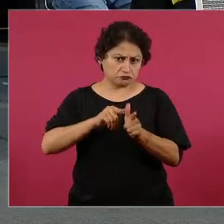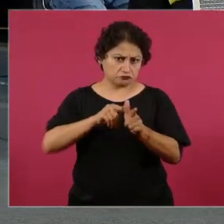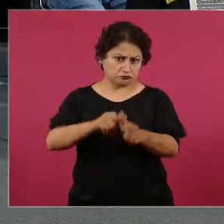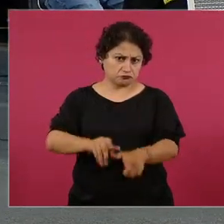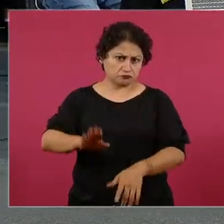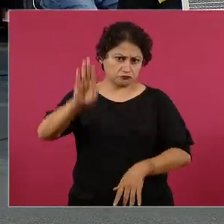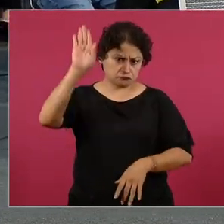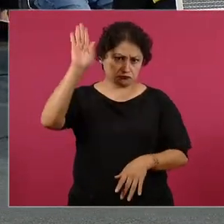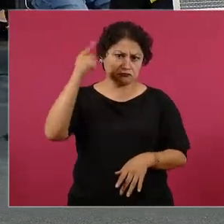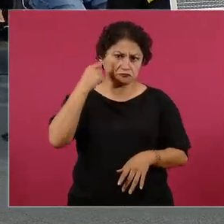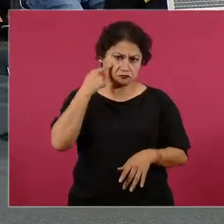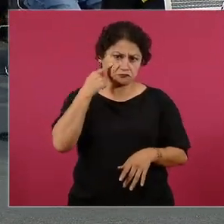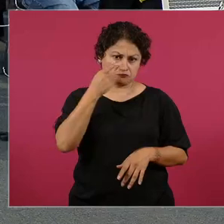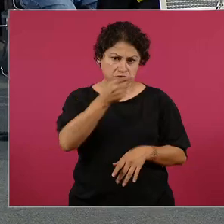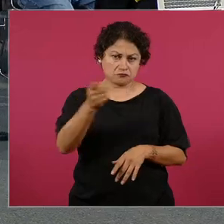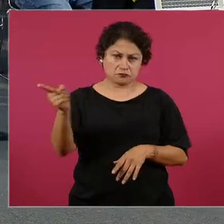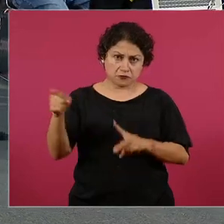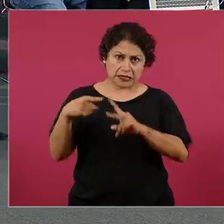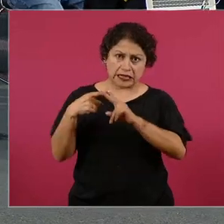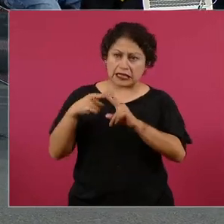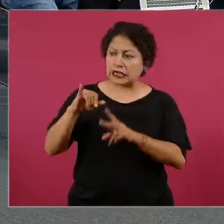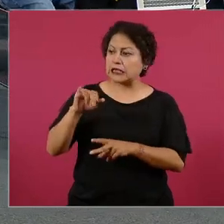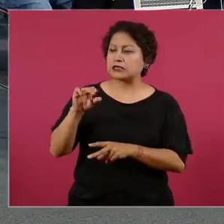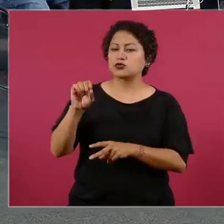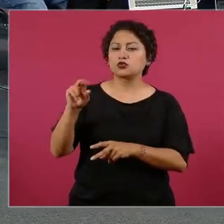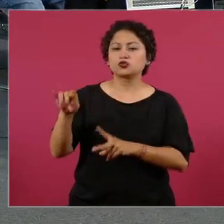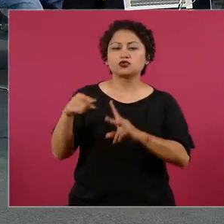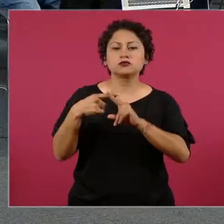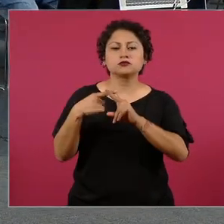cuéntale ahí Jesús este